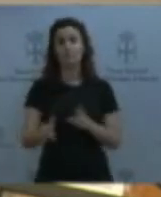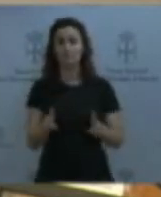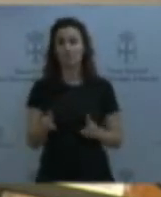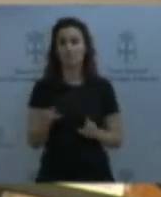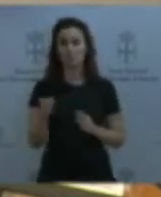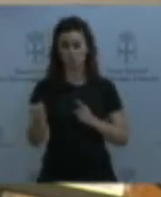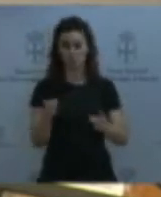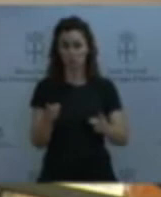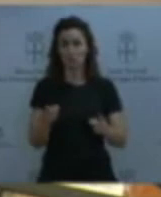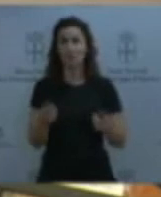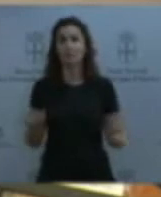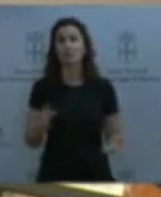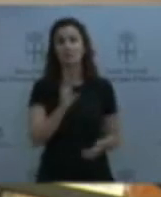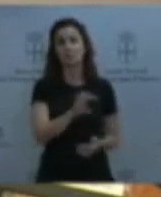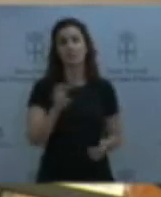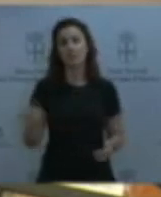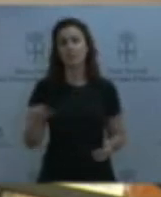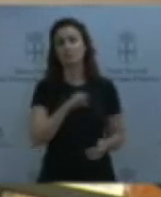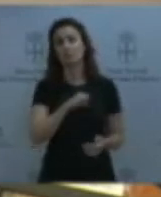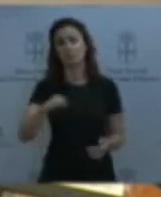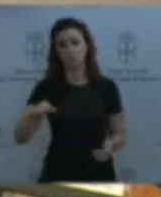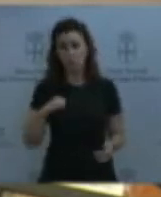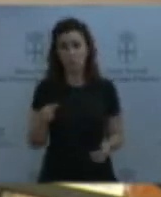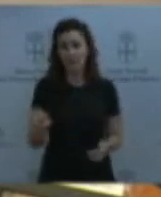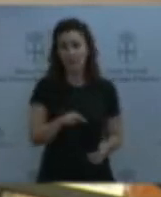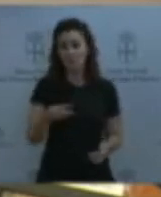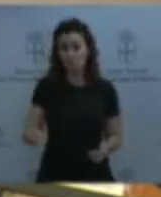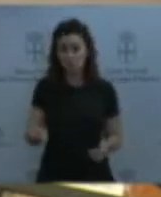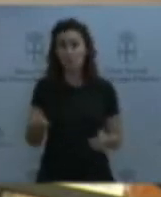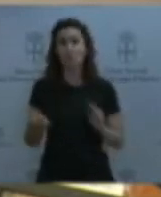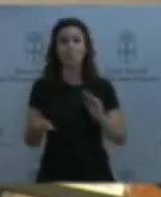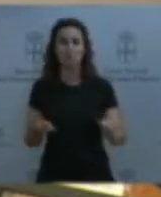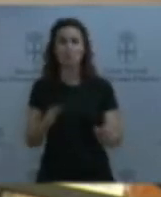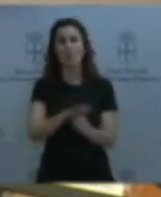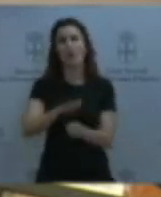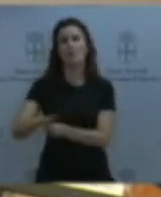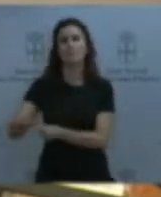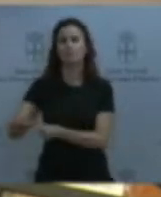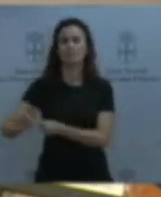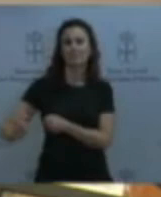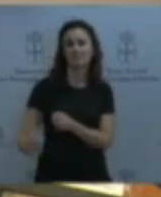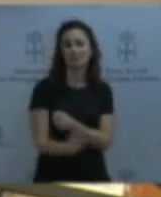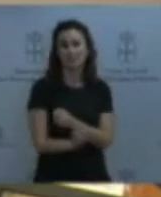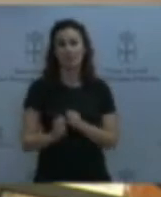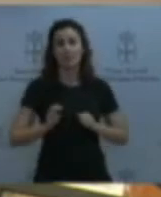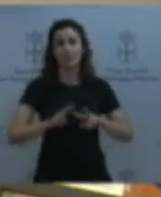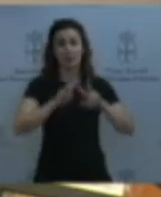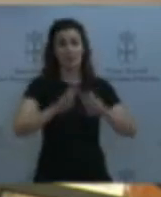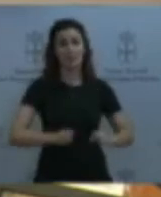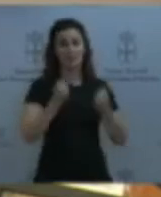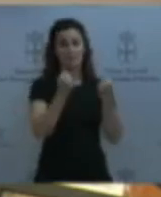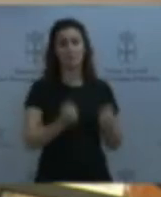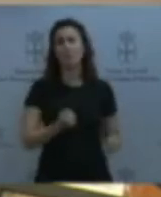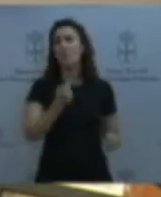desde diversos parámetros han sido valoradas por los investigadores como las que disponen de un modelo de intervención